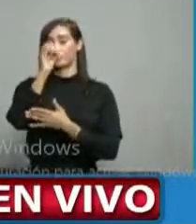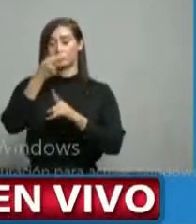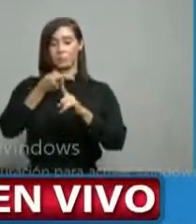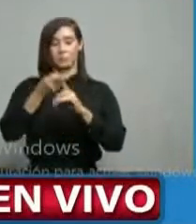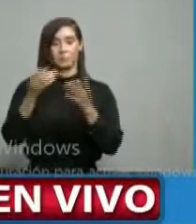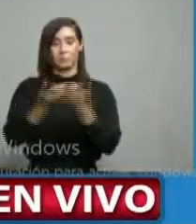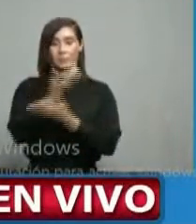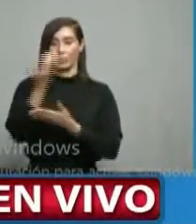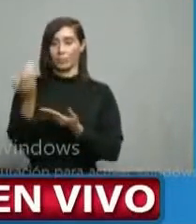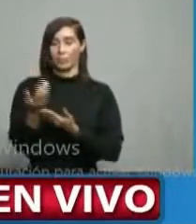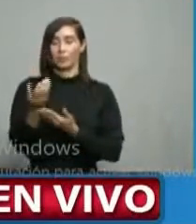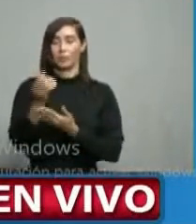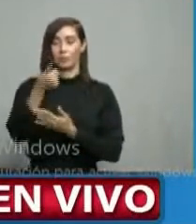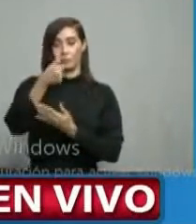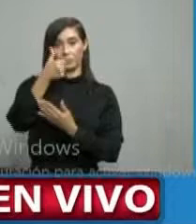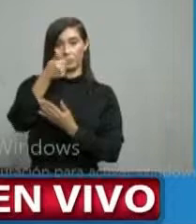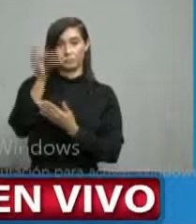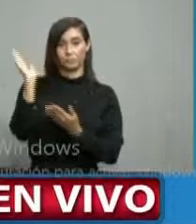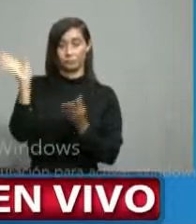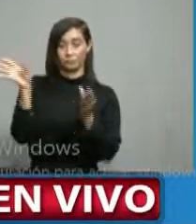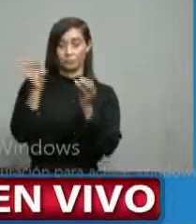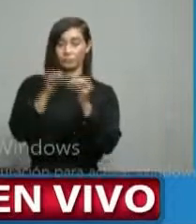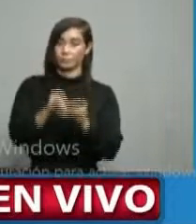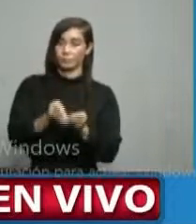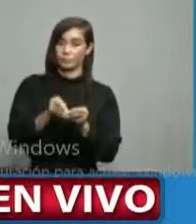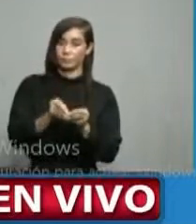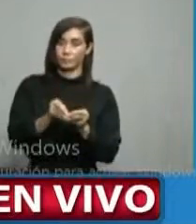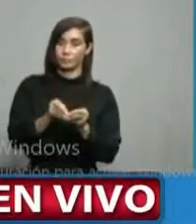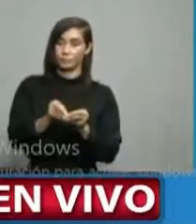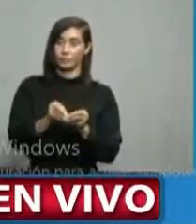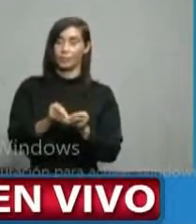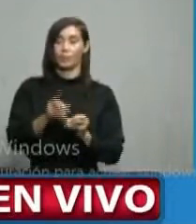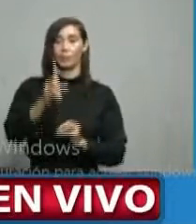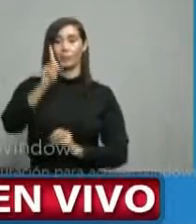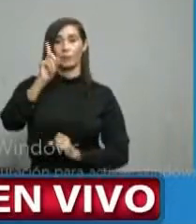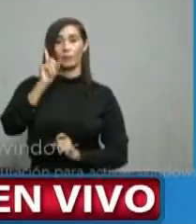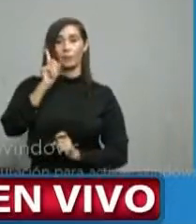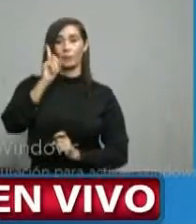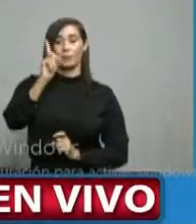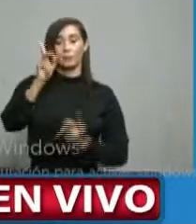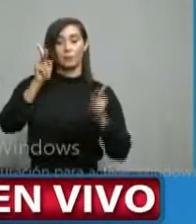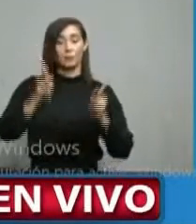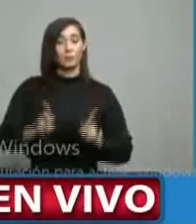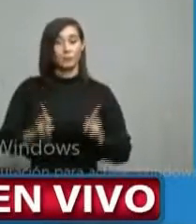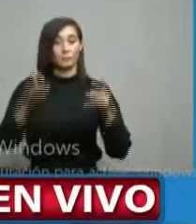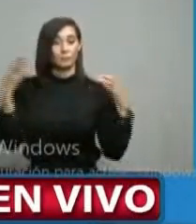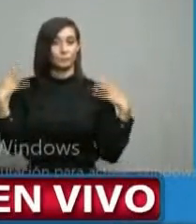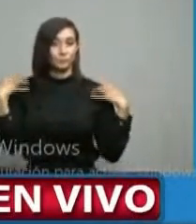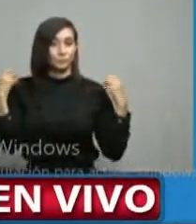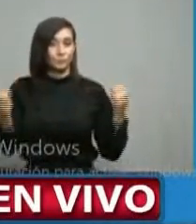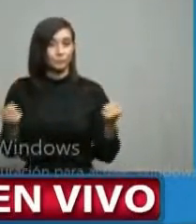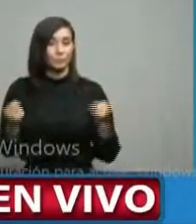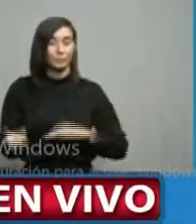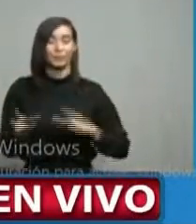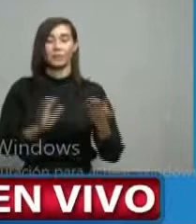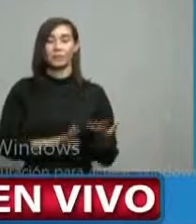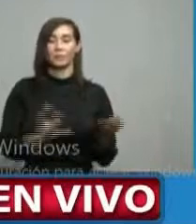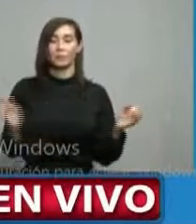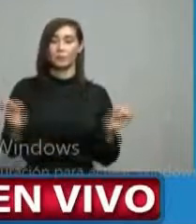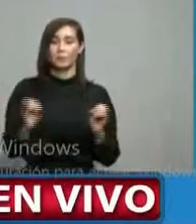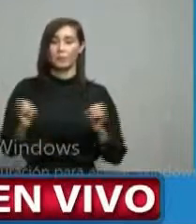0 fallecimientos. nuevos, 10 acumulados, 1 recuperados, 0